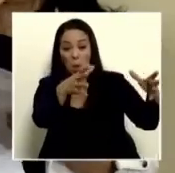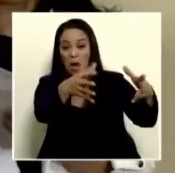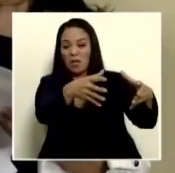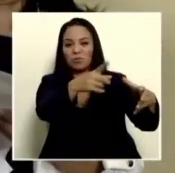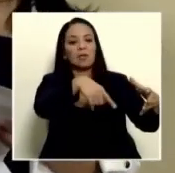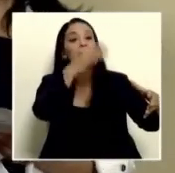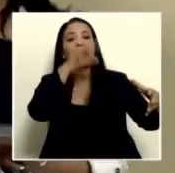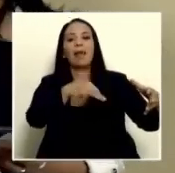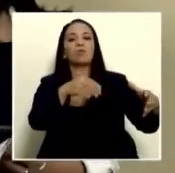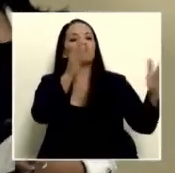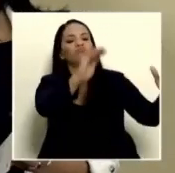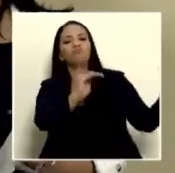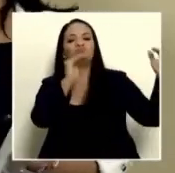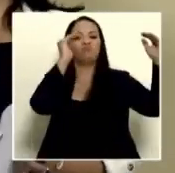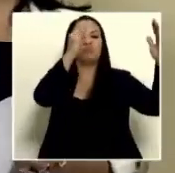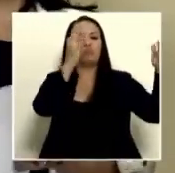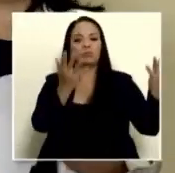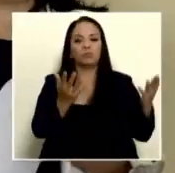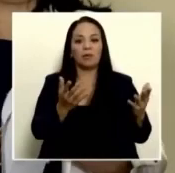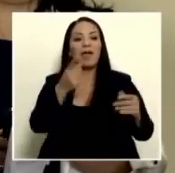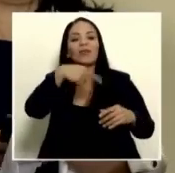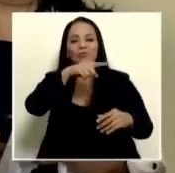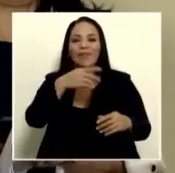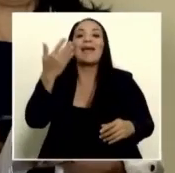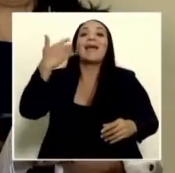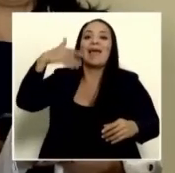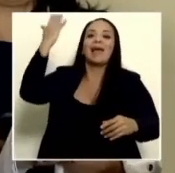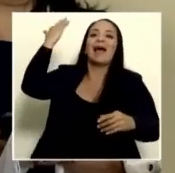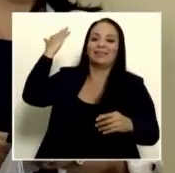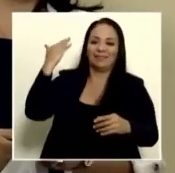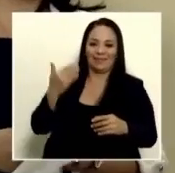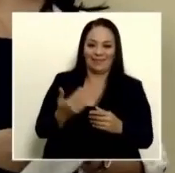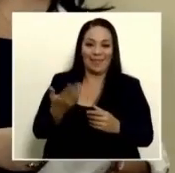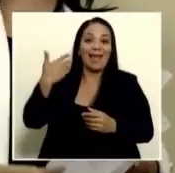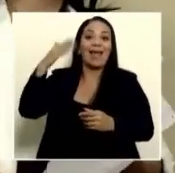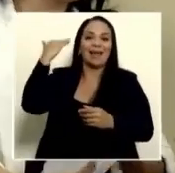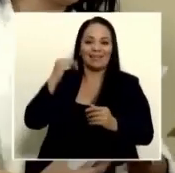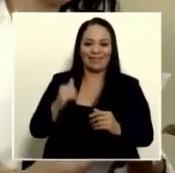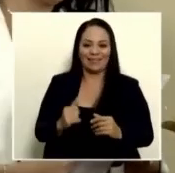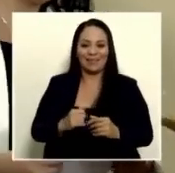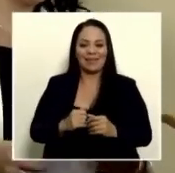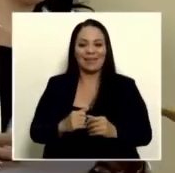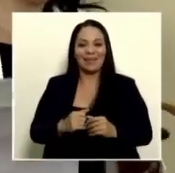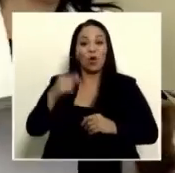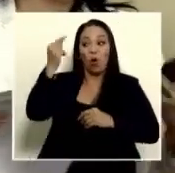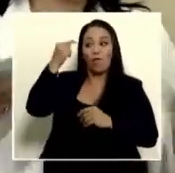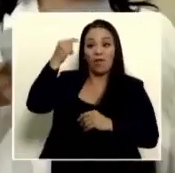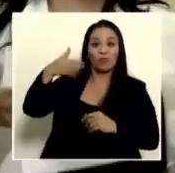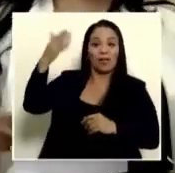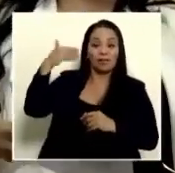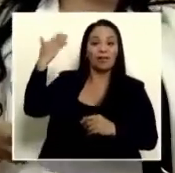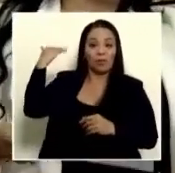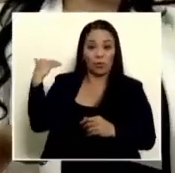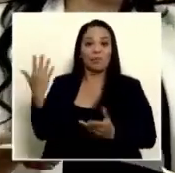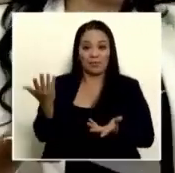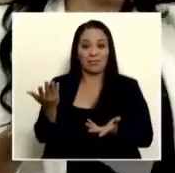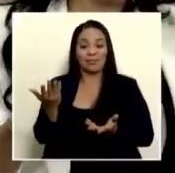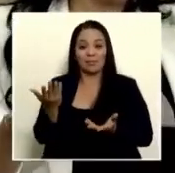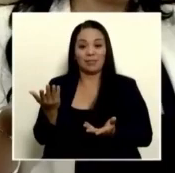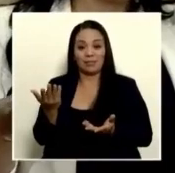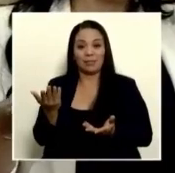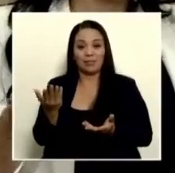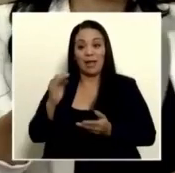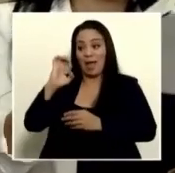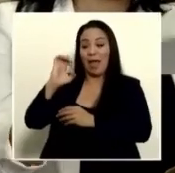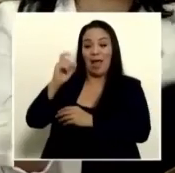monarquía pero lo eran porque los gobiernos anteriores incluyendo a